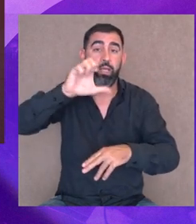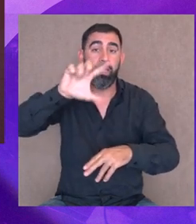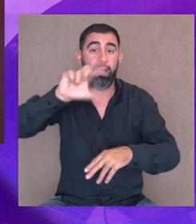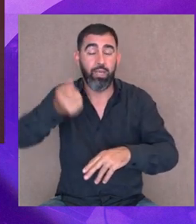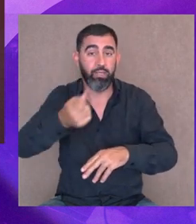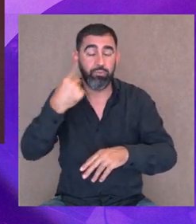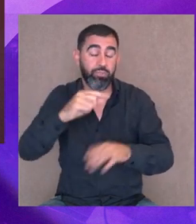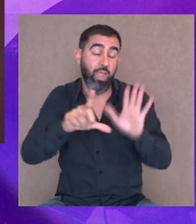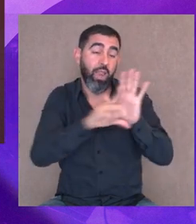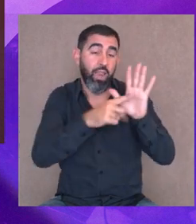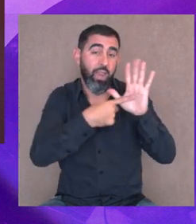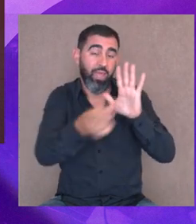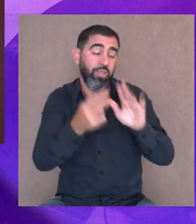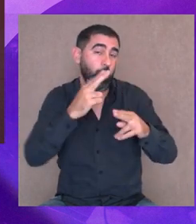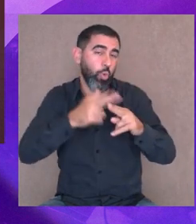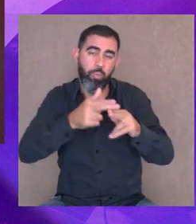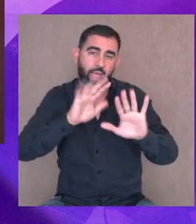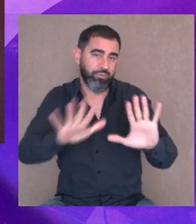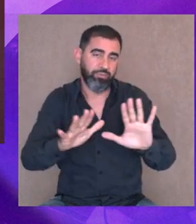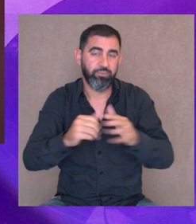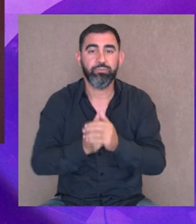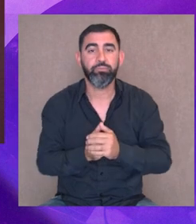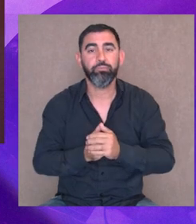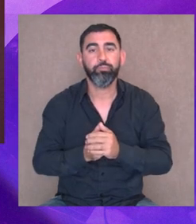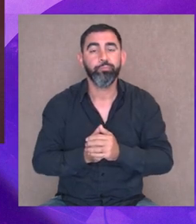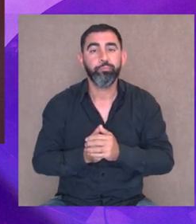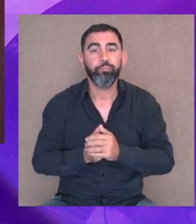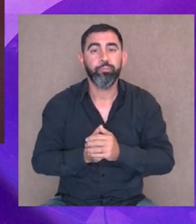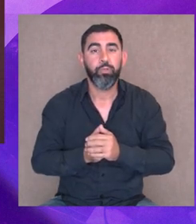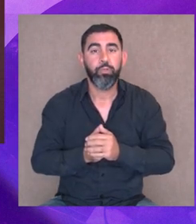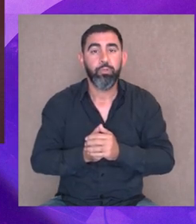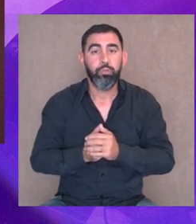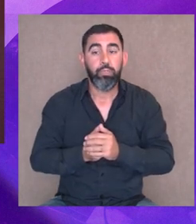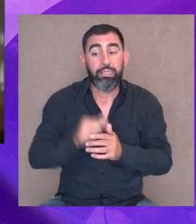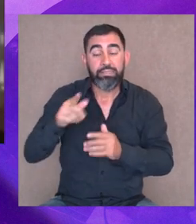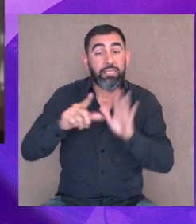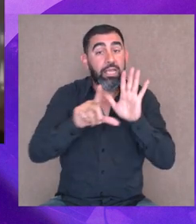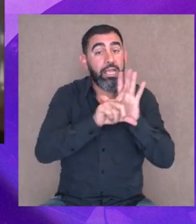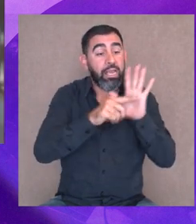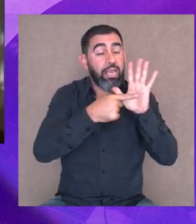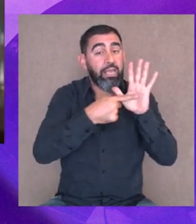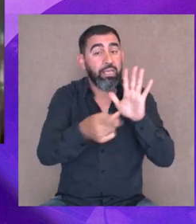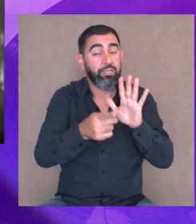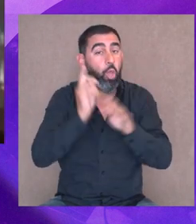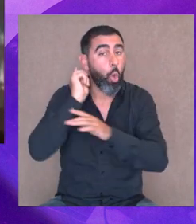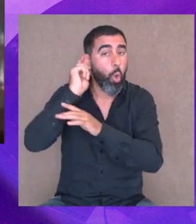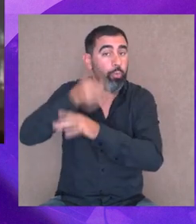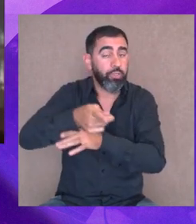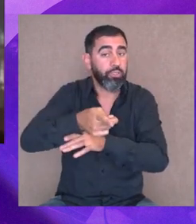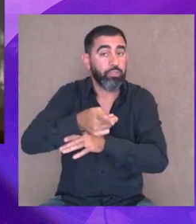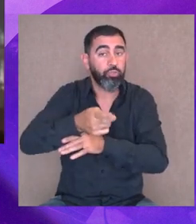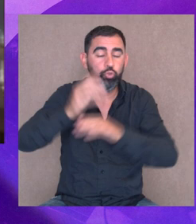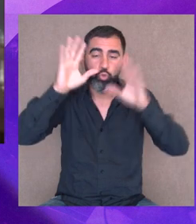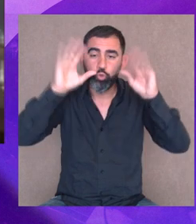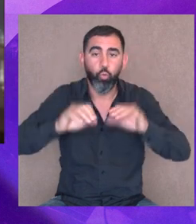ley Micaela, yo nunca me acuerdo el número de la ley, pero sí me acuerdo que le di, porque además le dicen la ley Micaela. es una ley que constituyó como obligatorio